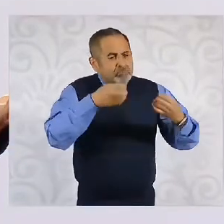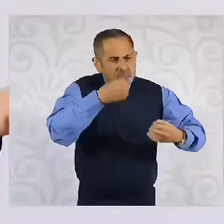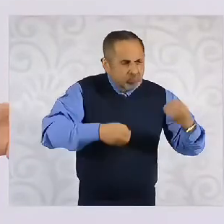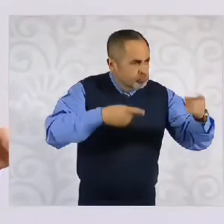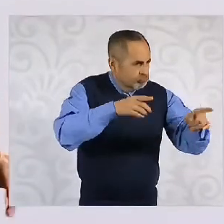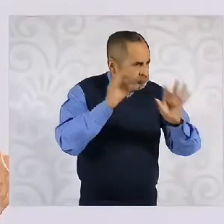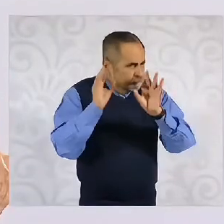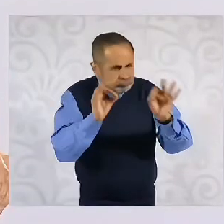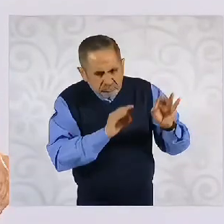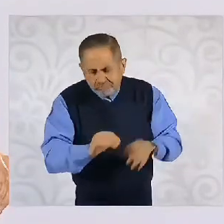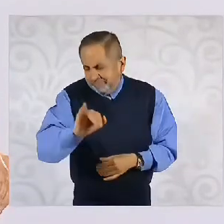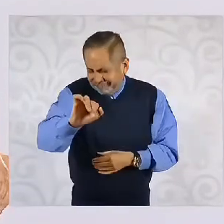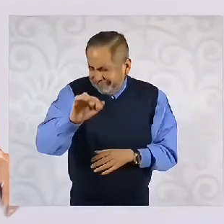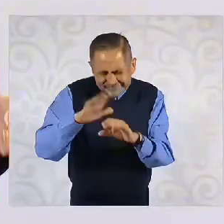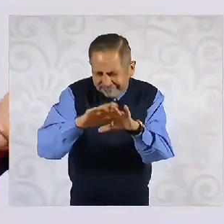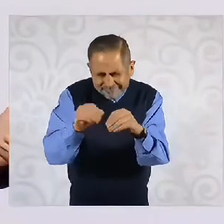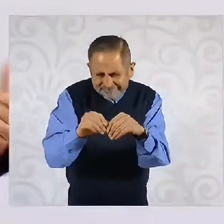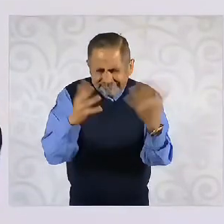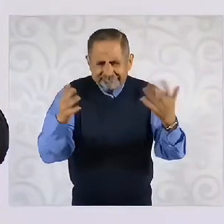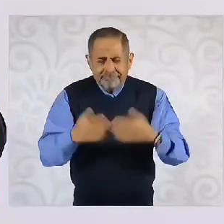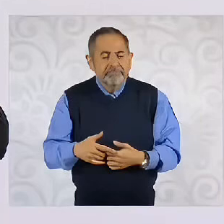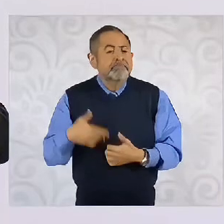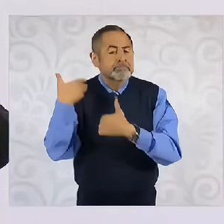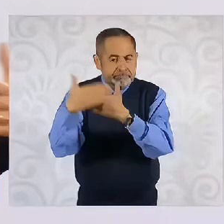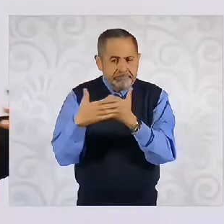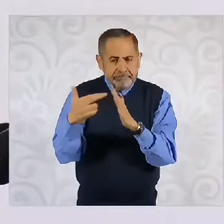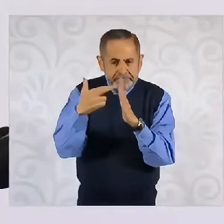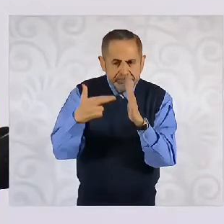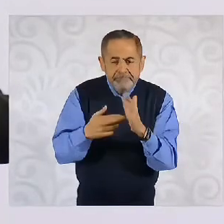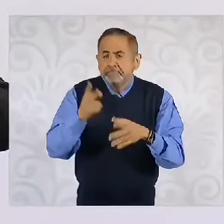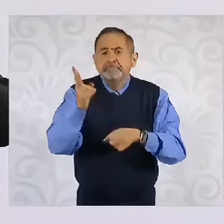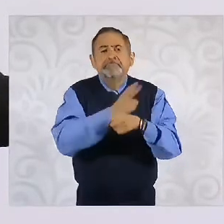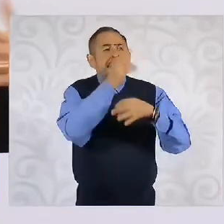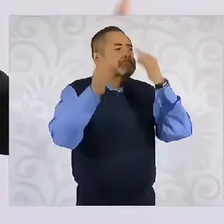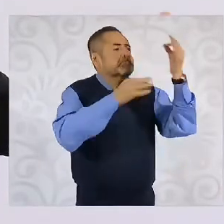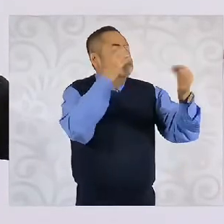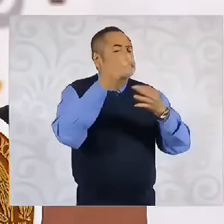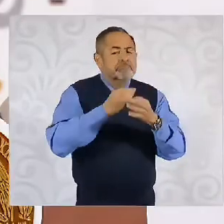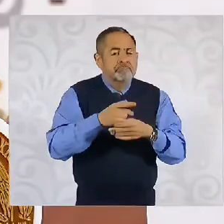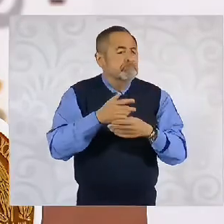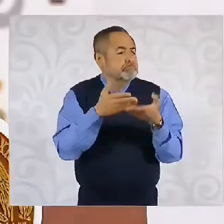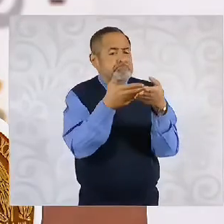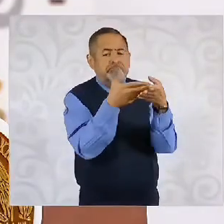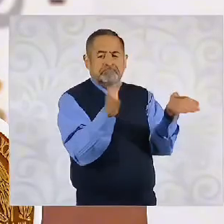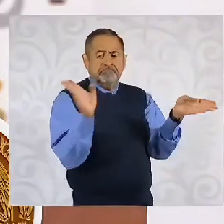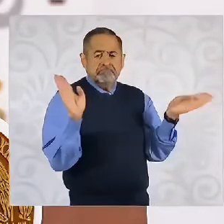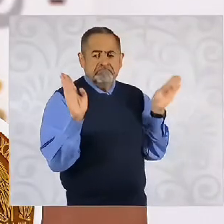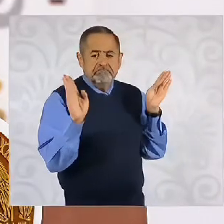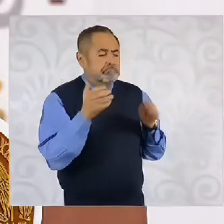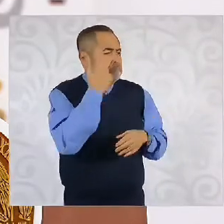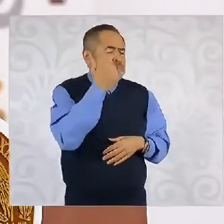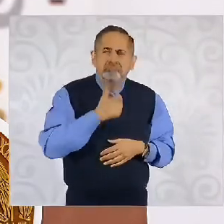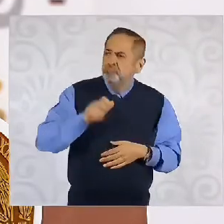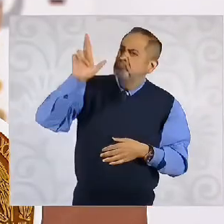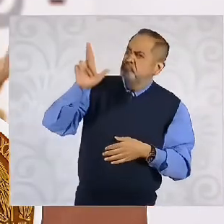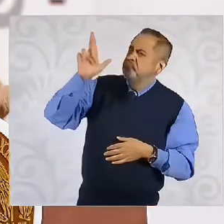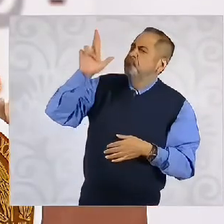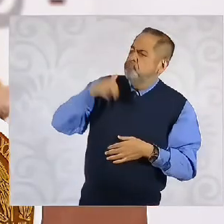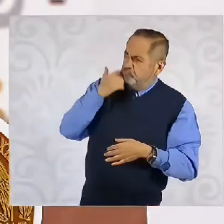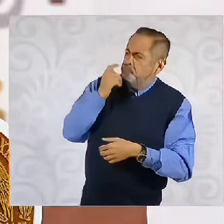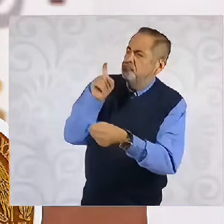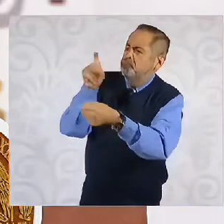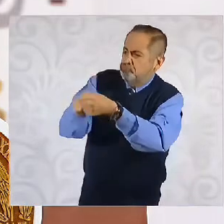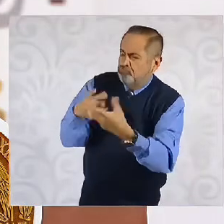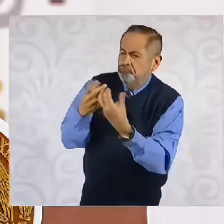un mecanismo que permite que se abra una convocatoria abierta. ¿Qué tienen que